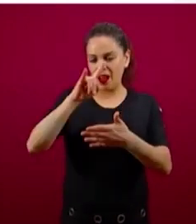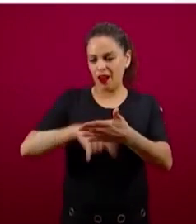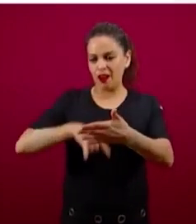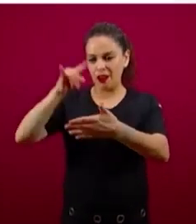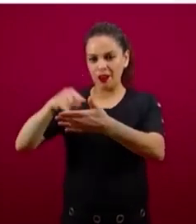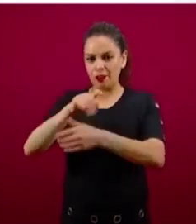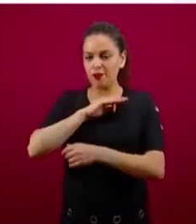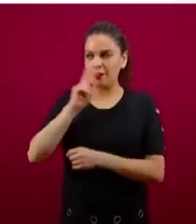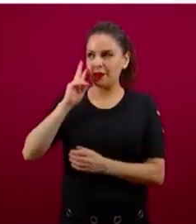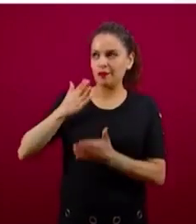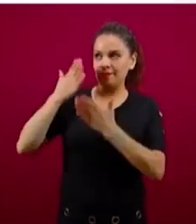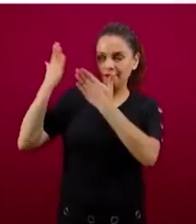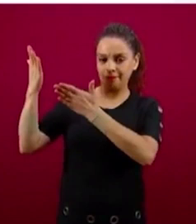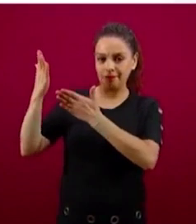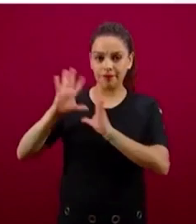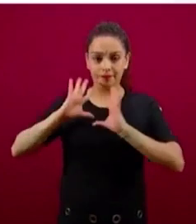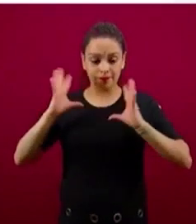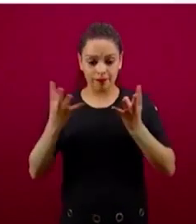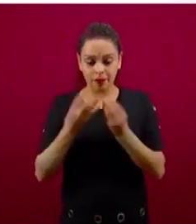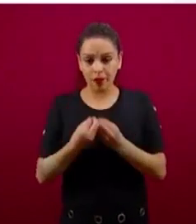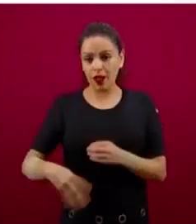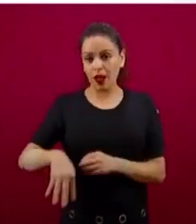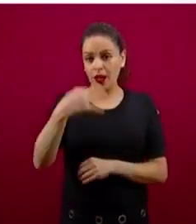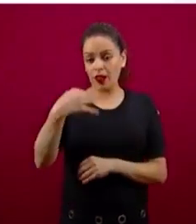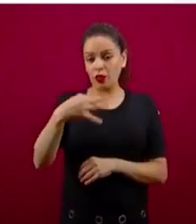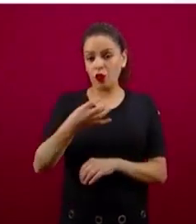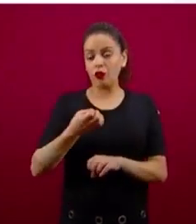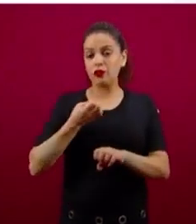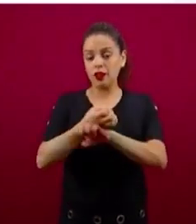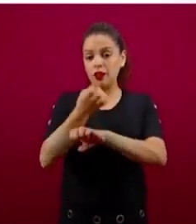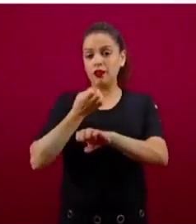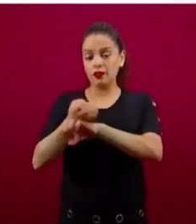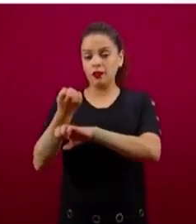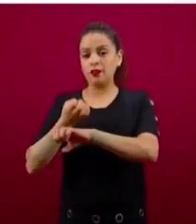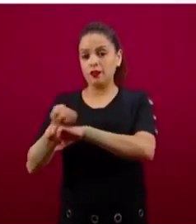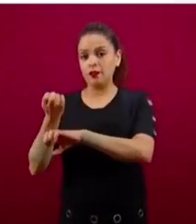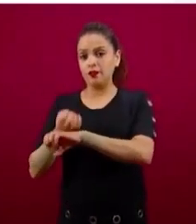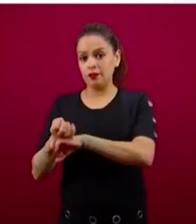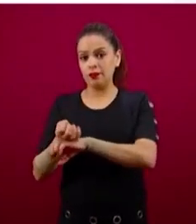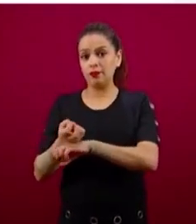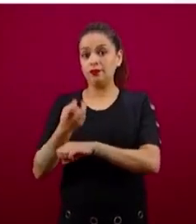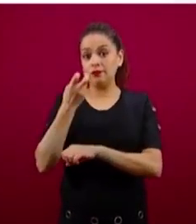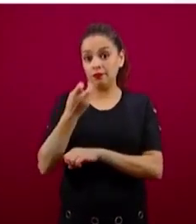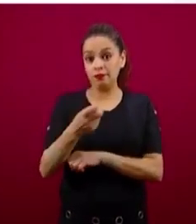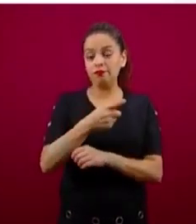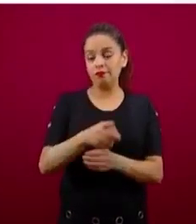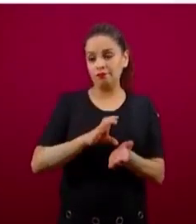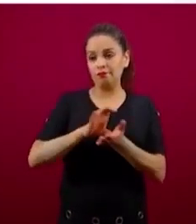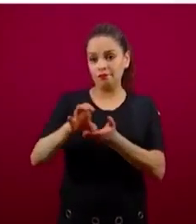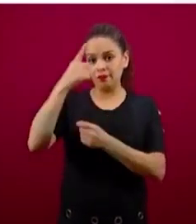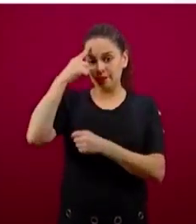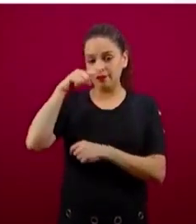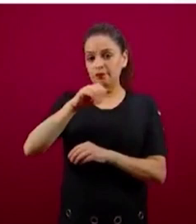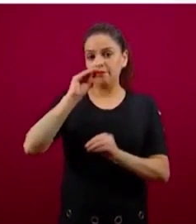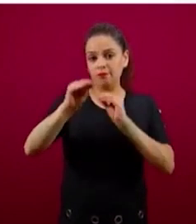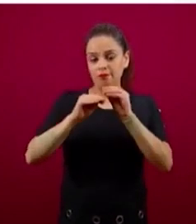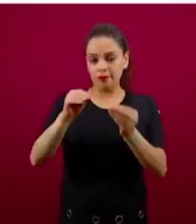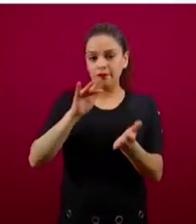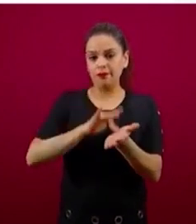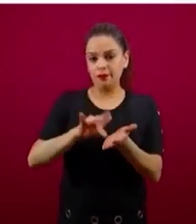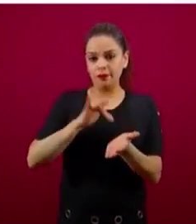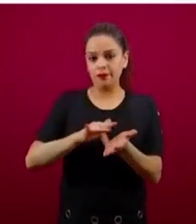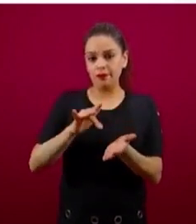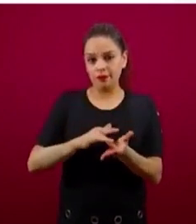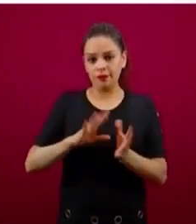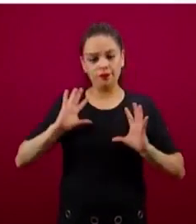corresponde 14 estados, 14 estados son los que vamos a intervenir, son alrededor de 68